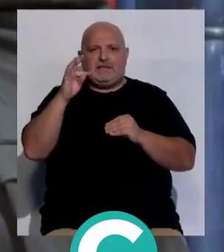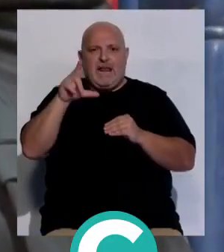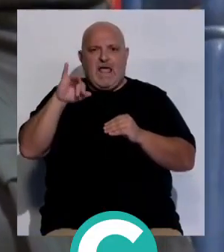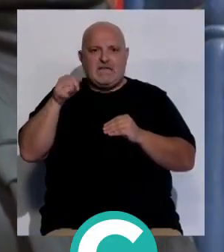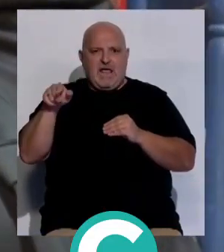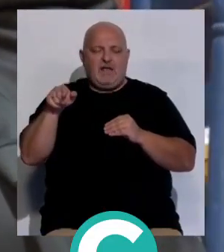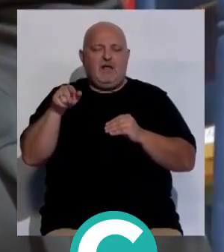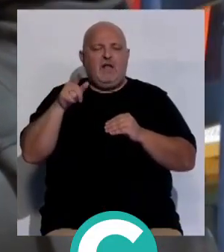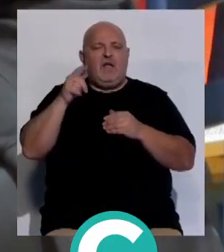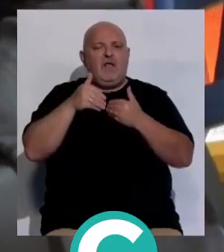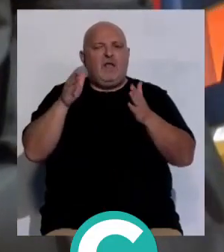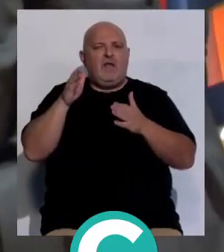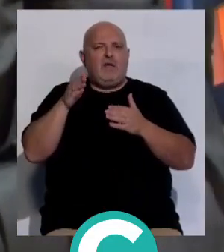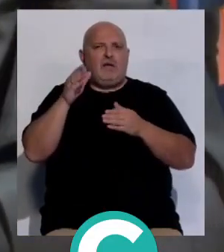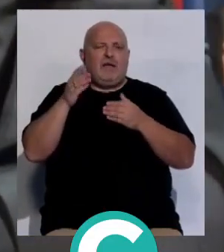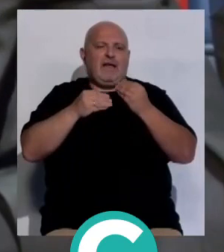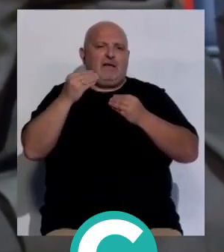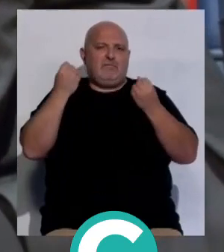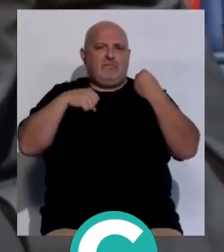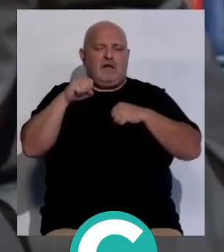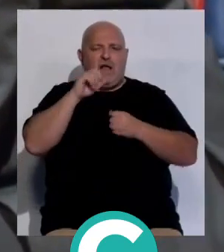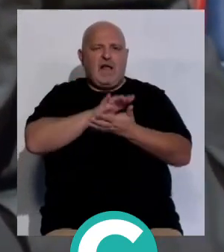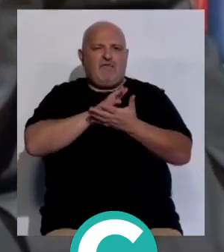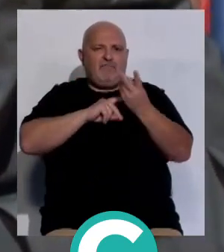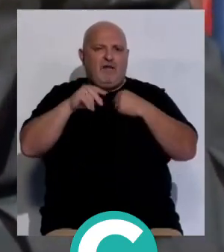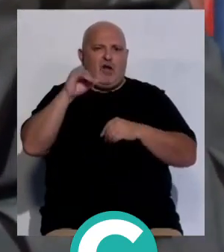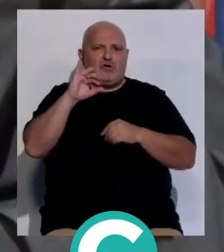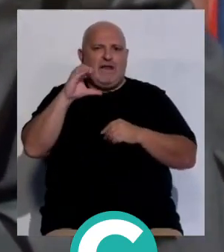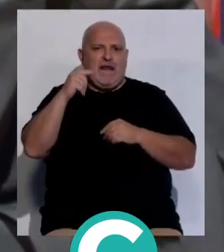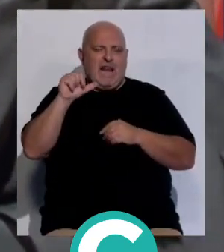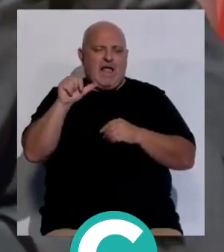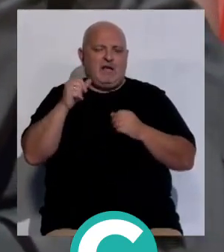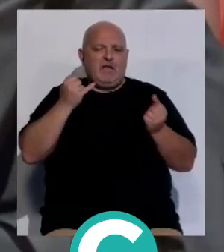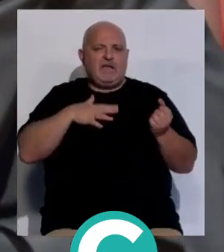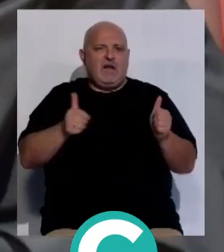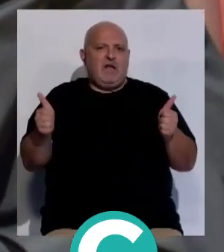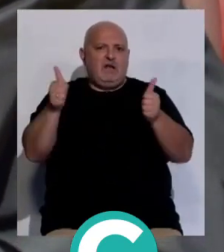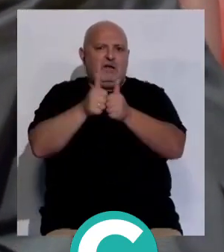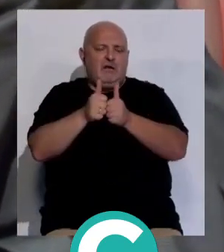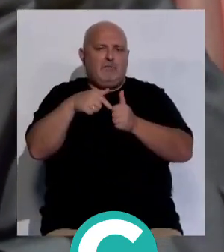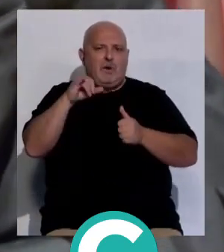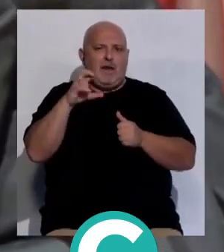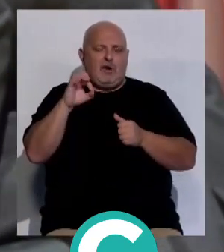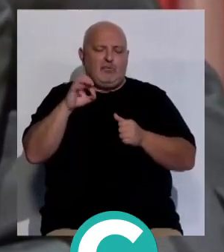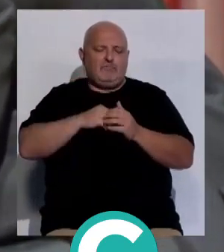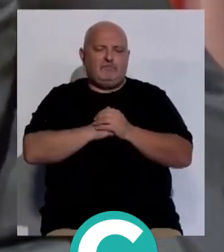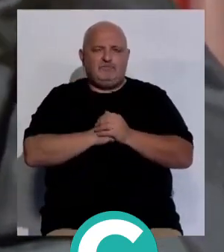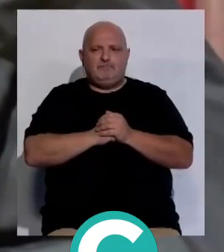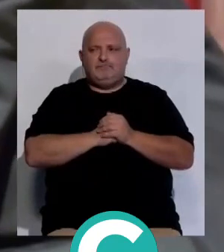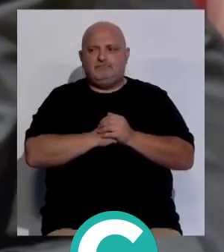El acto inaugural ha contado con la actuación del cantaor José Canela, acompañado por Manuel Jero Altoque.